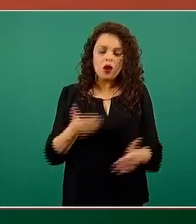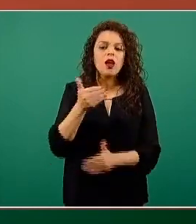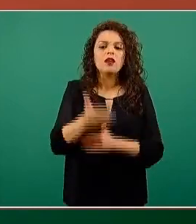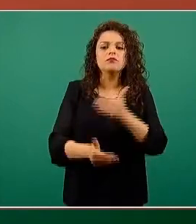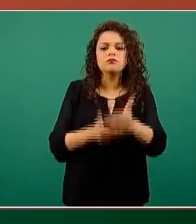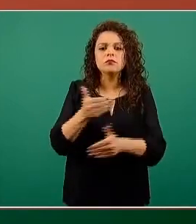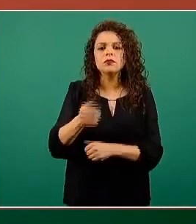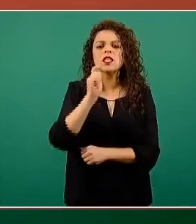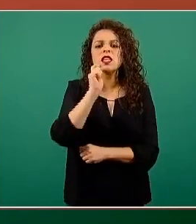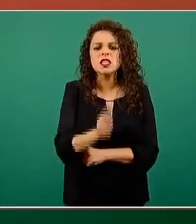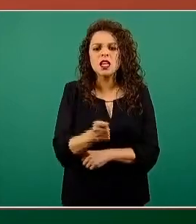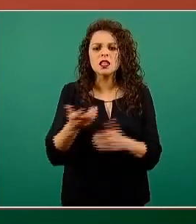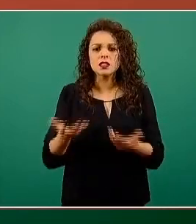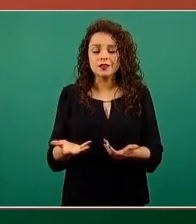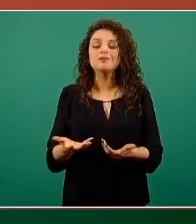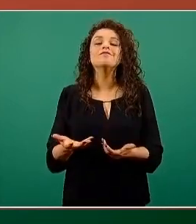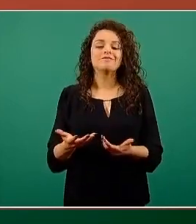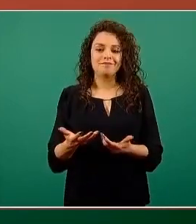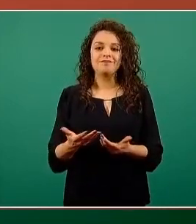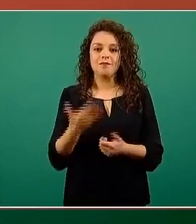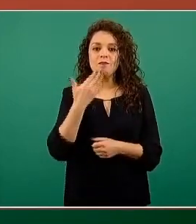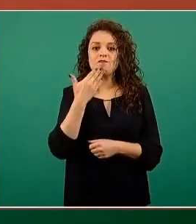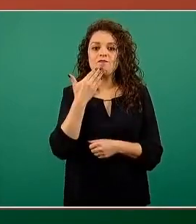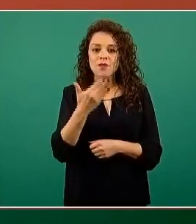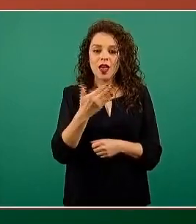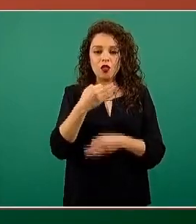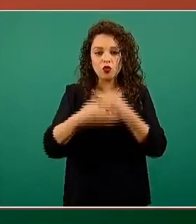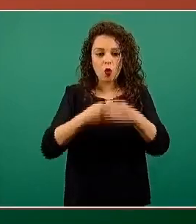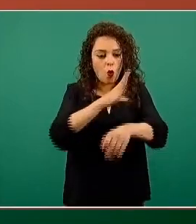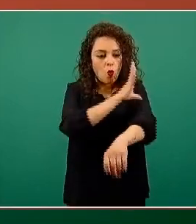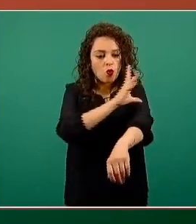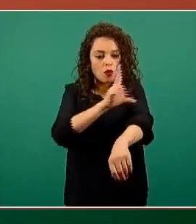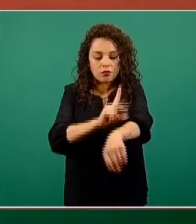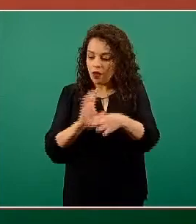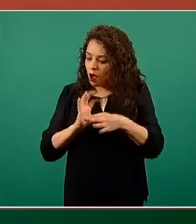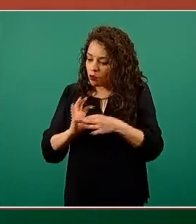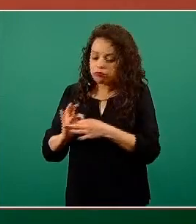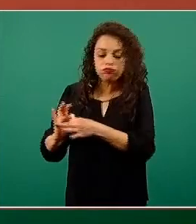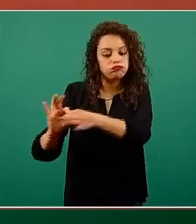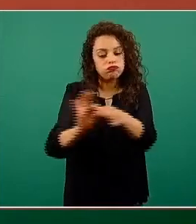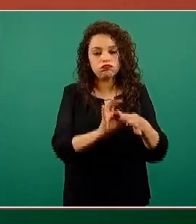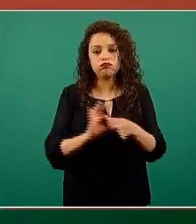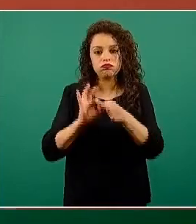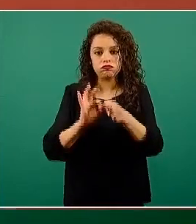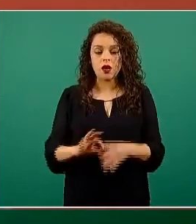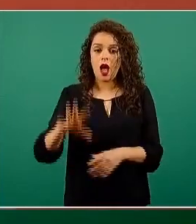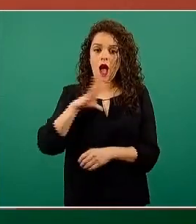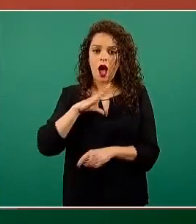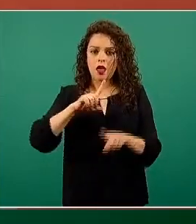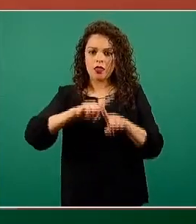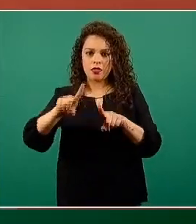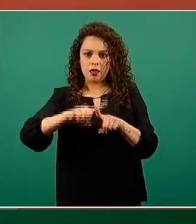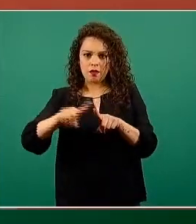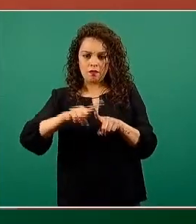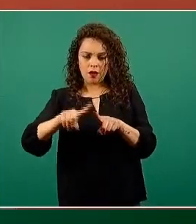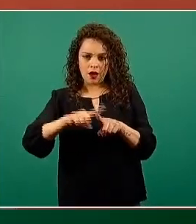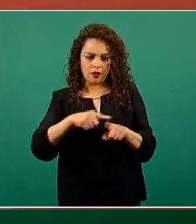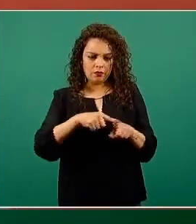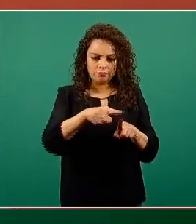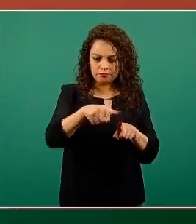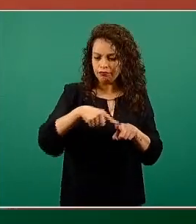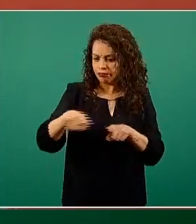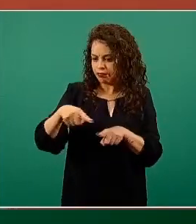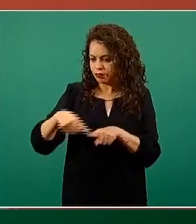este mecanismo de coordinación y tenemos varias rutas, una es el propio acuerdo que acabo de hacer